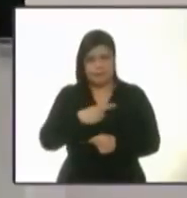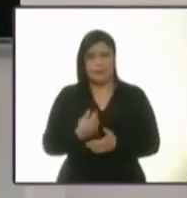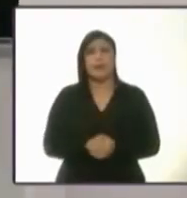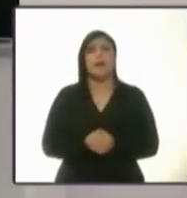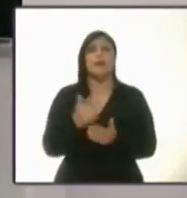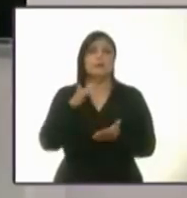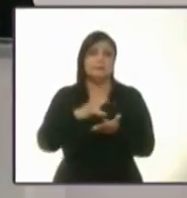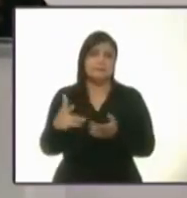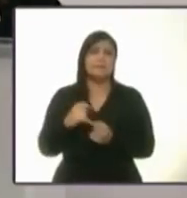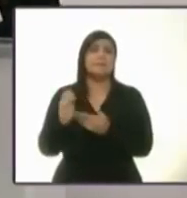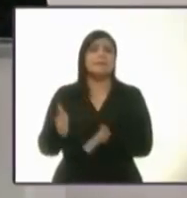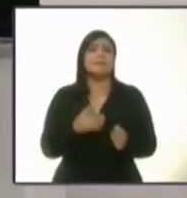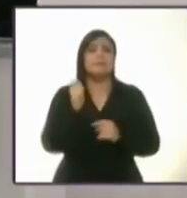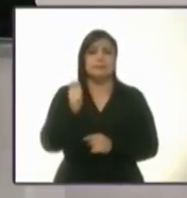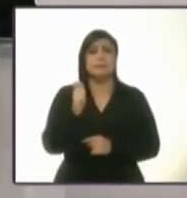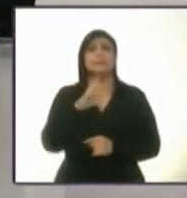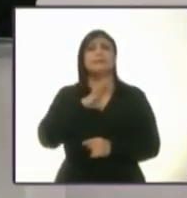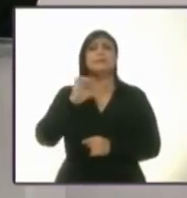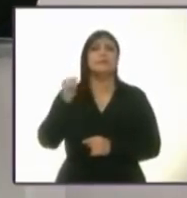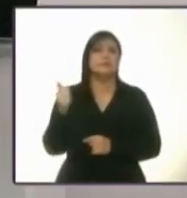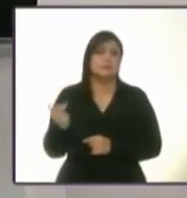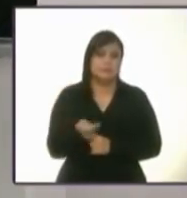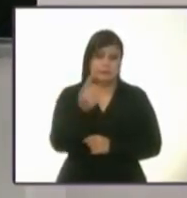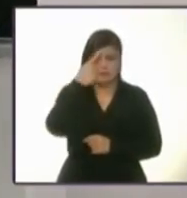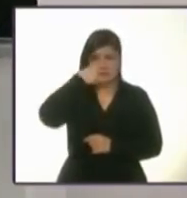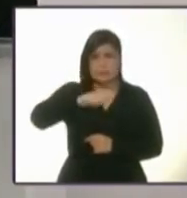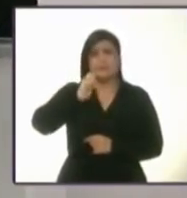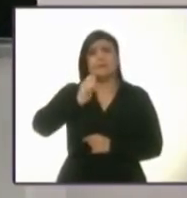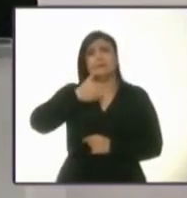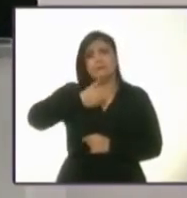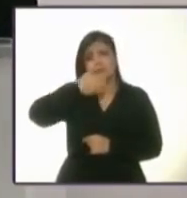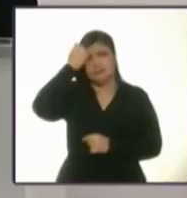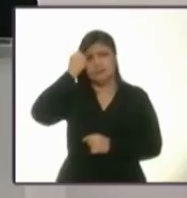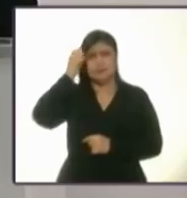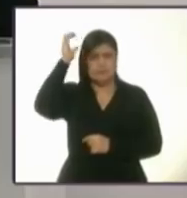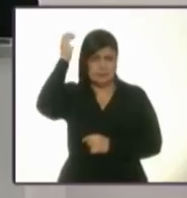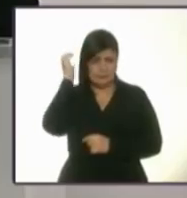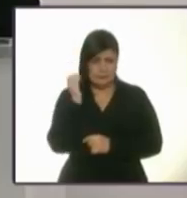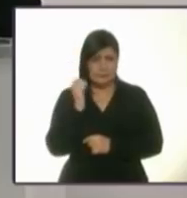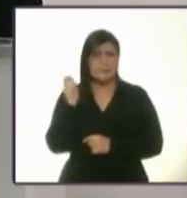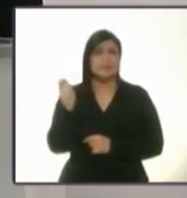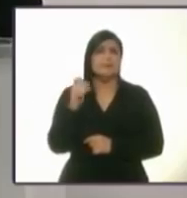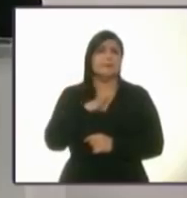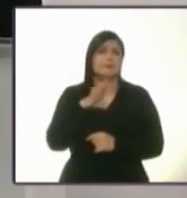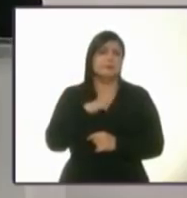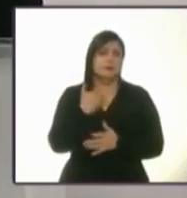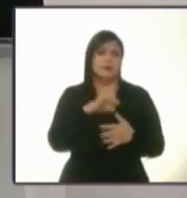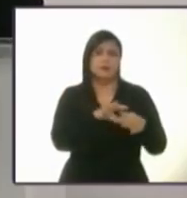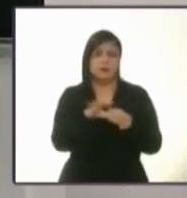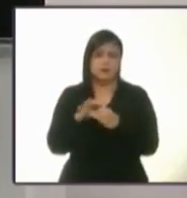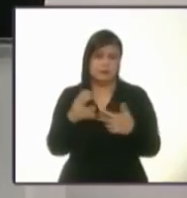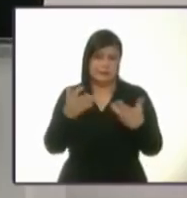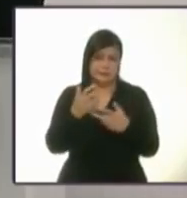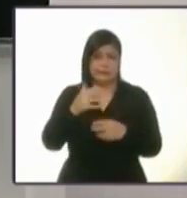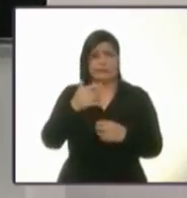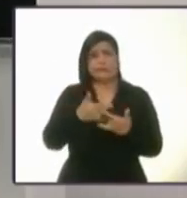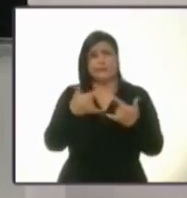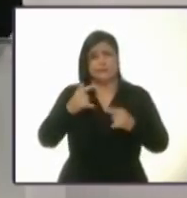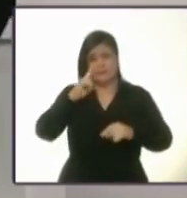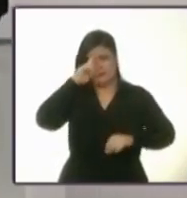Gracias, candidata. La pregunta siguiente es para la candidata Claudia Sheinbaum de la candidatura común Juntos Haremos Historia.